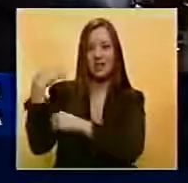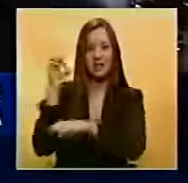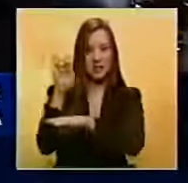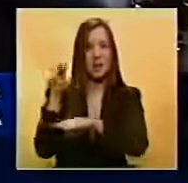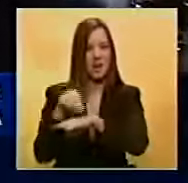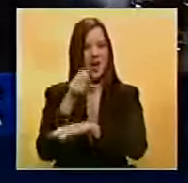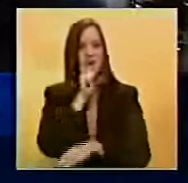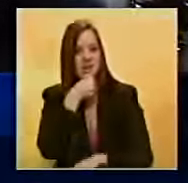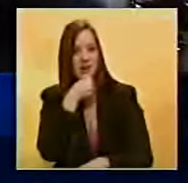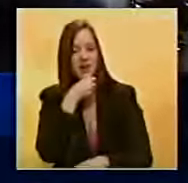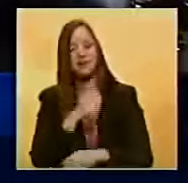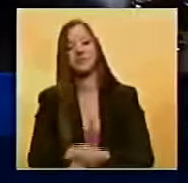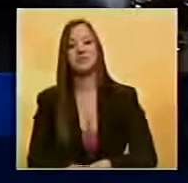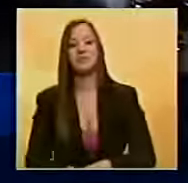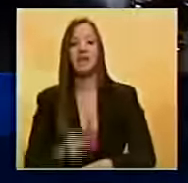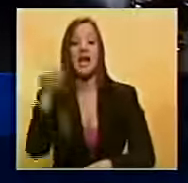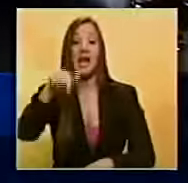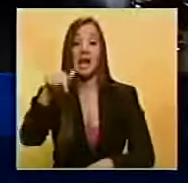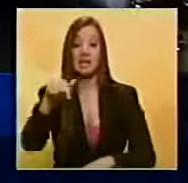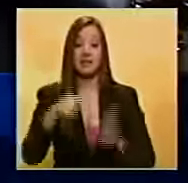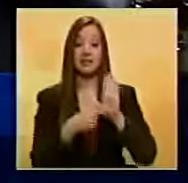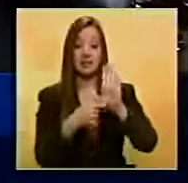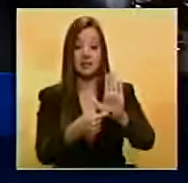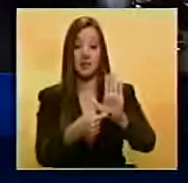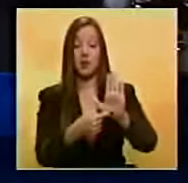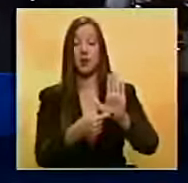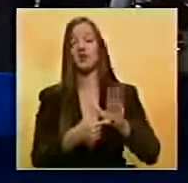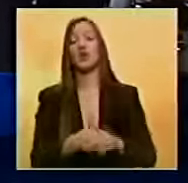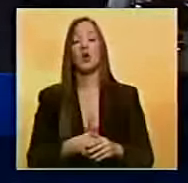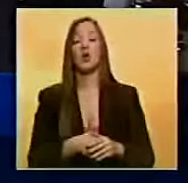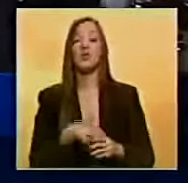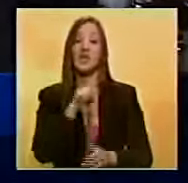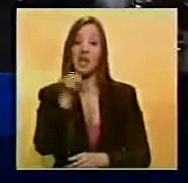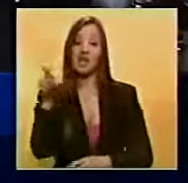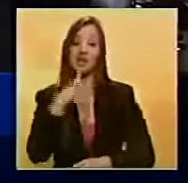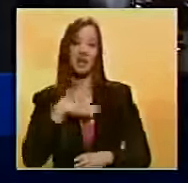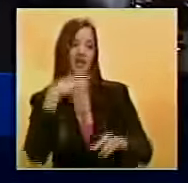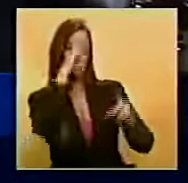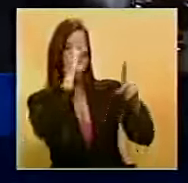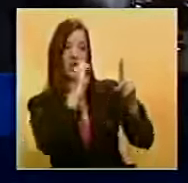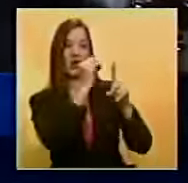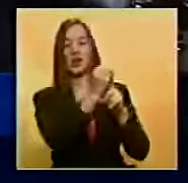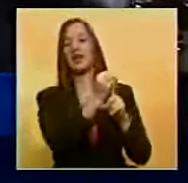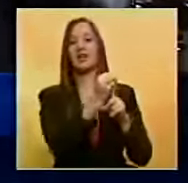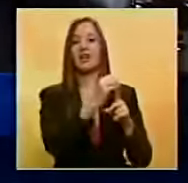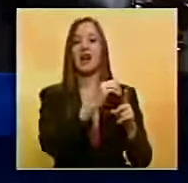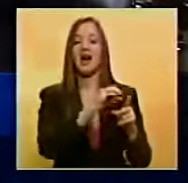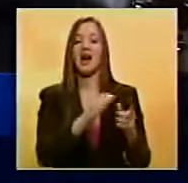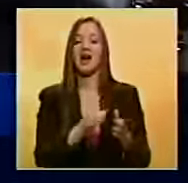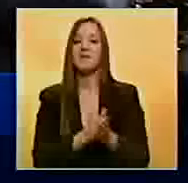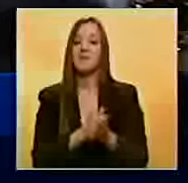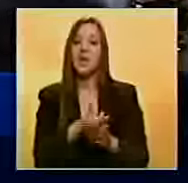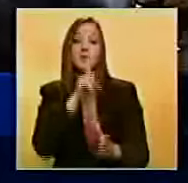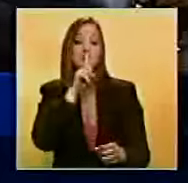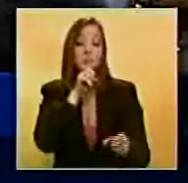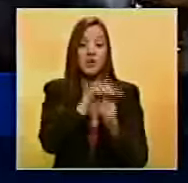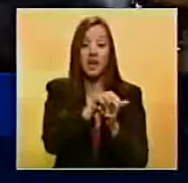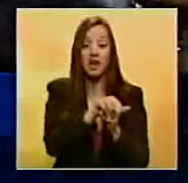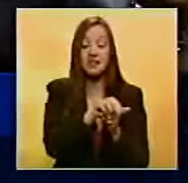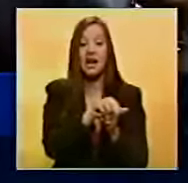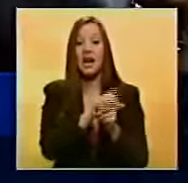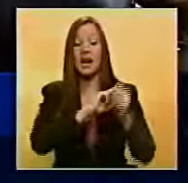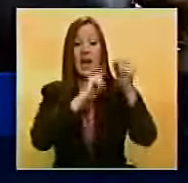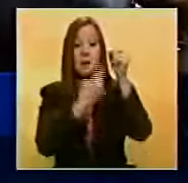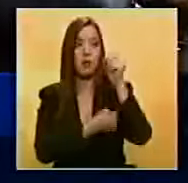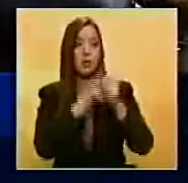Aquí lo que se demostró fue una intención malsana de secuestrar el Poder Judicial creyendo que con